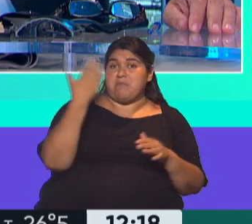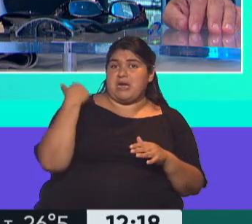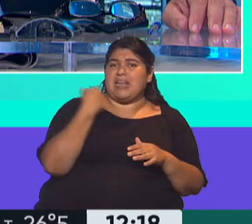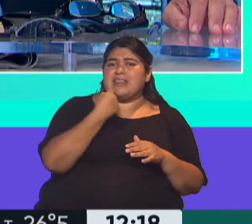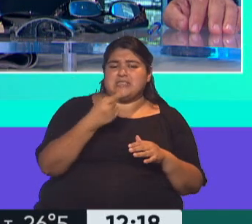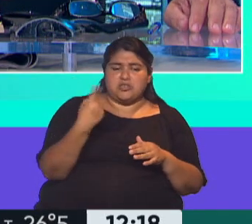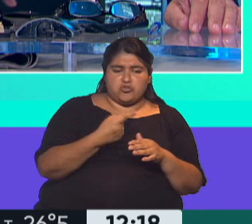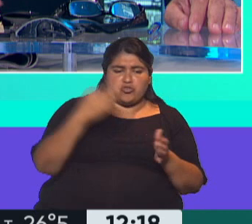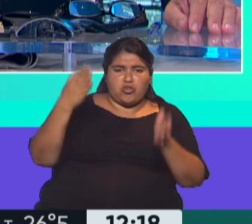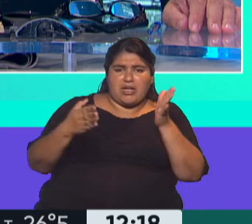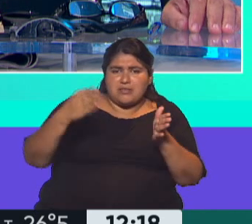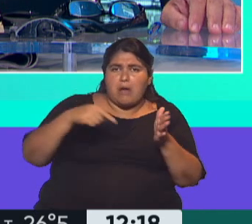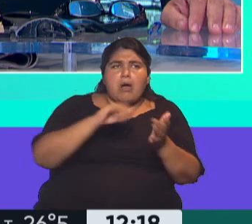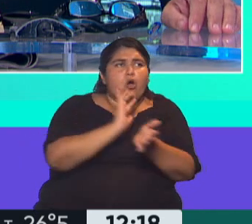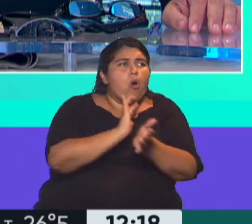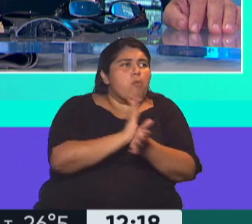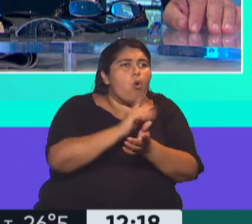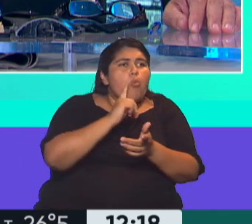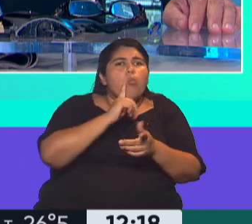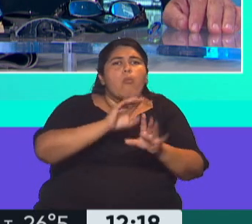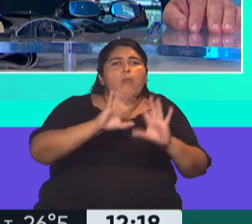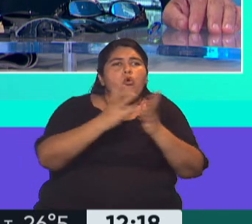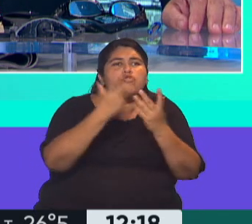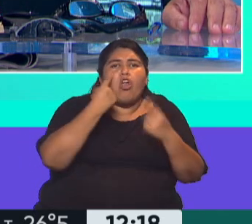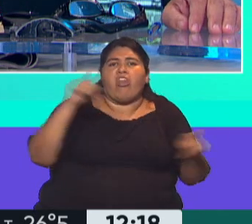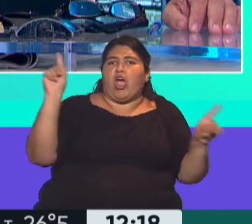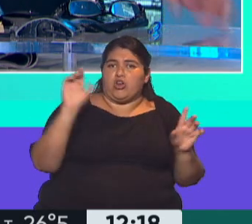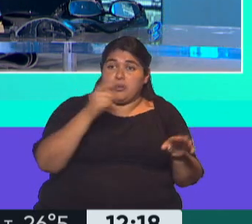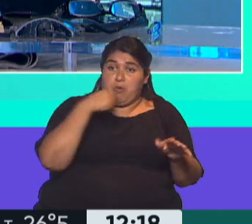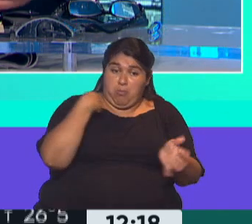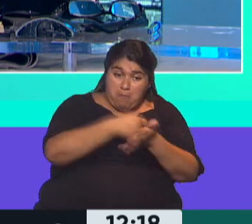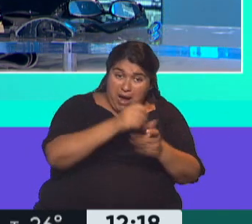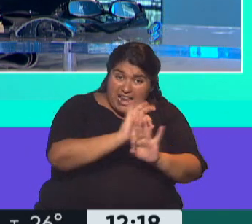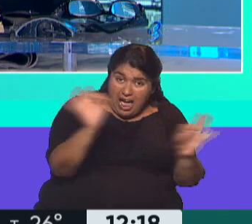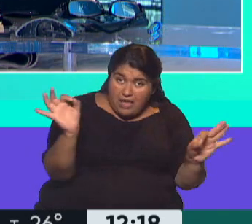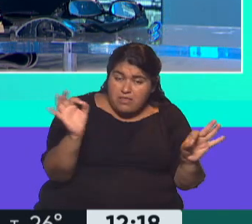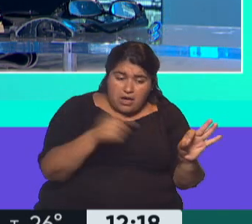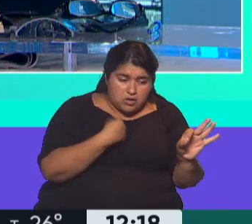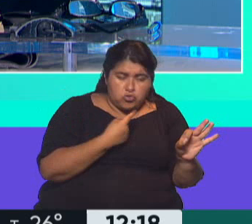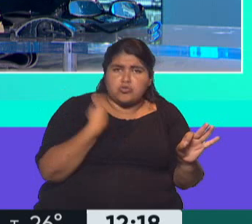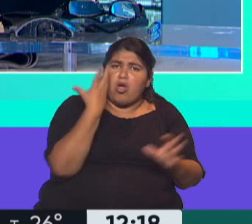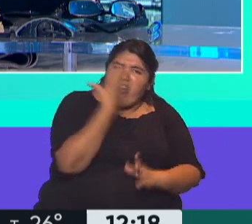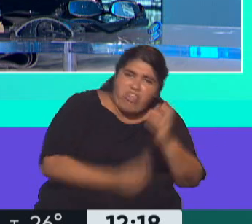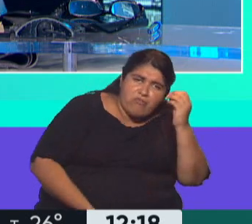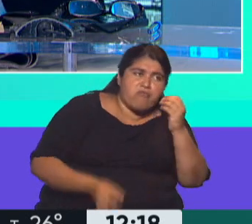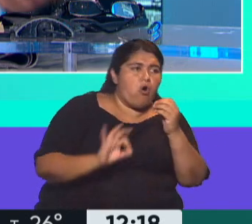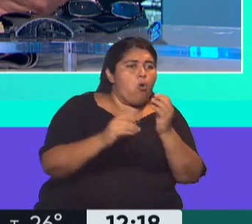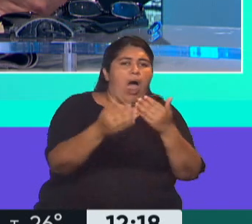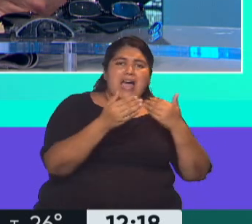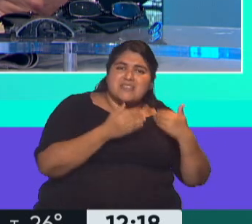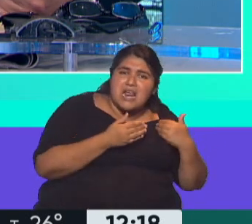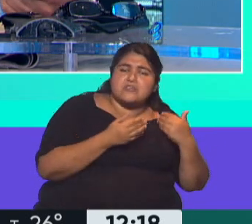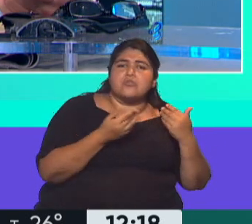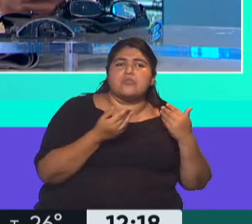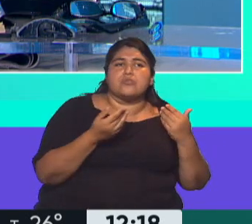en un terreno de lo desconocido, que pasaba si no se pagaba este vencimiento, qué pasaba si quedábamos en default o en atraso con el Fondo